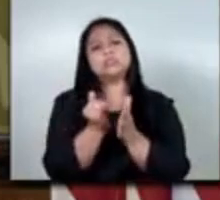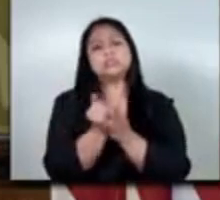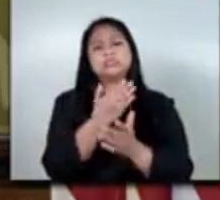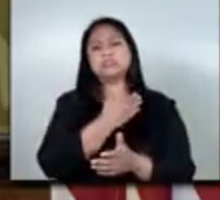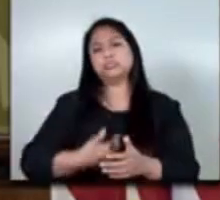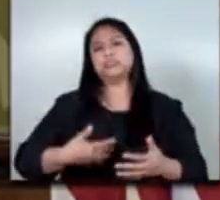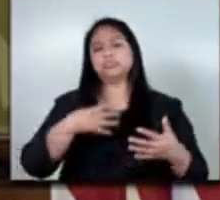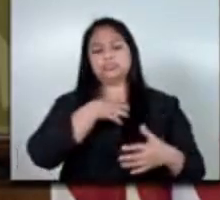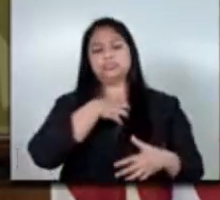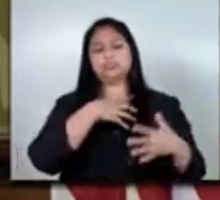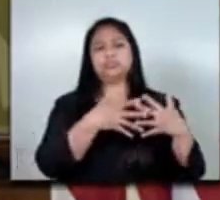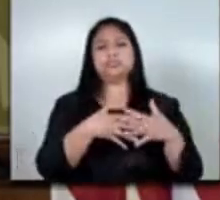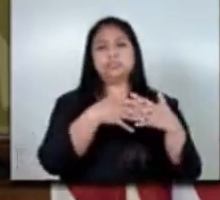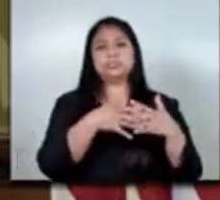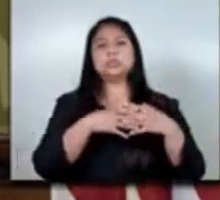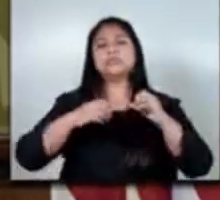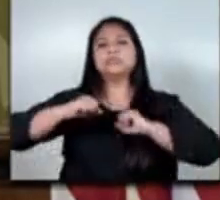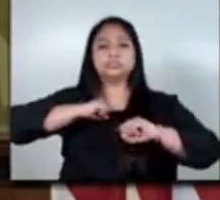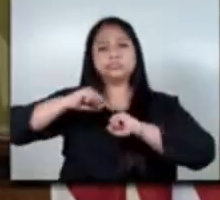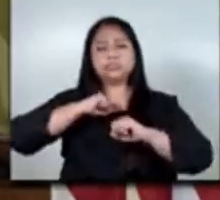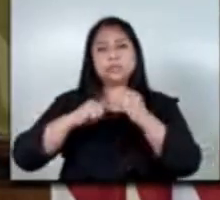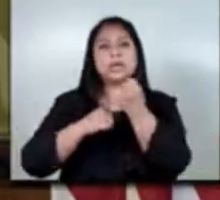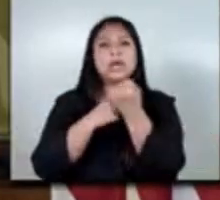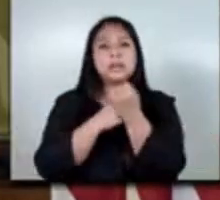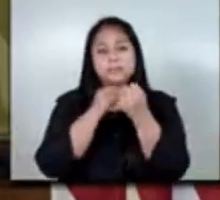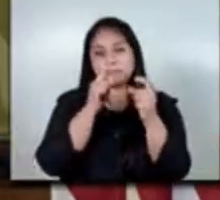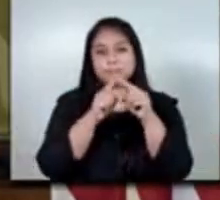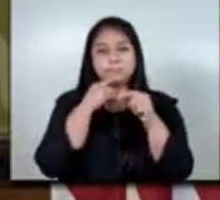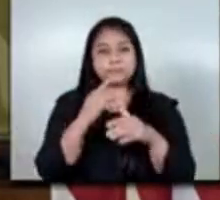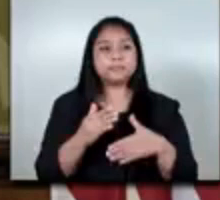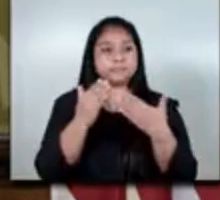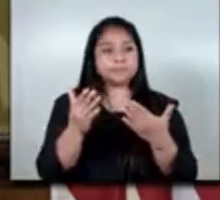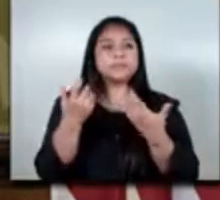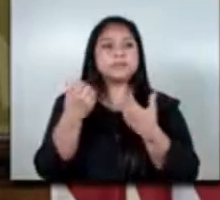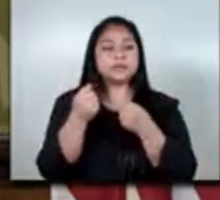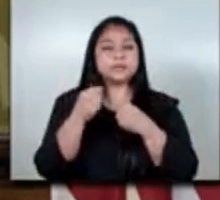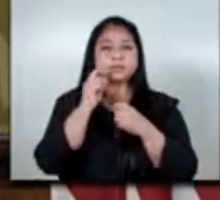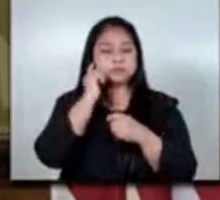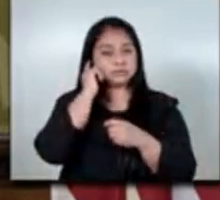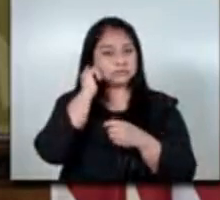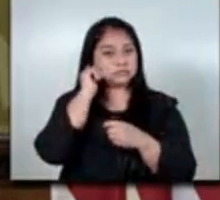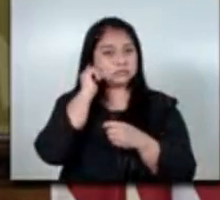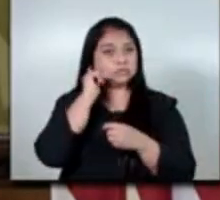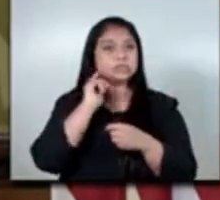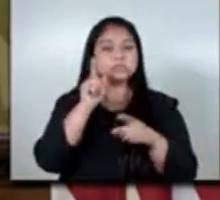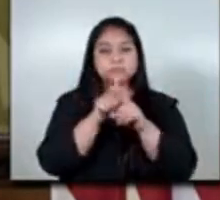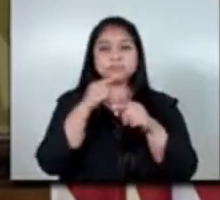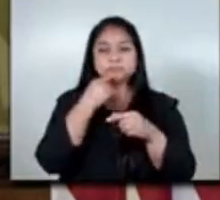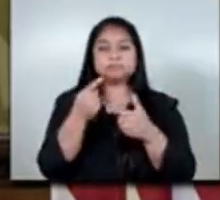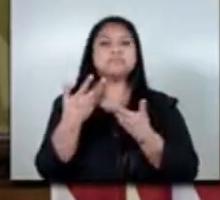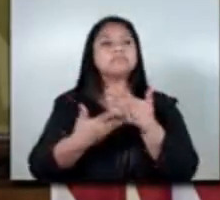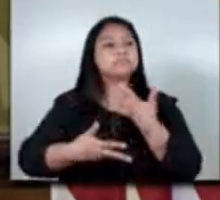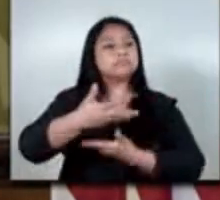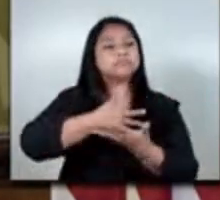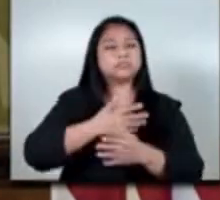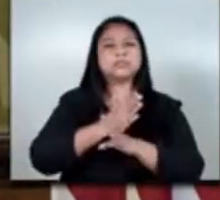hemos trabajado para brindar apoyo a los guatemaltecos en construir vidas prósperas seguras y